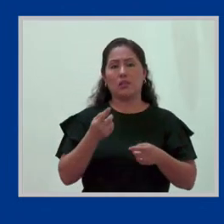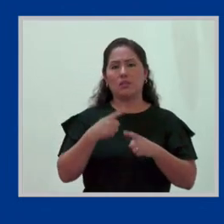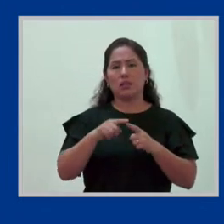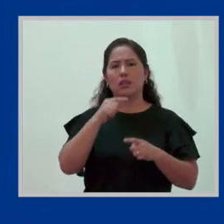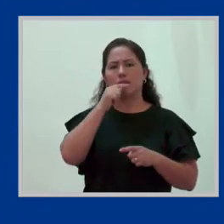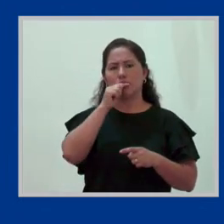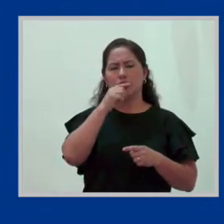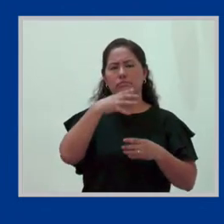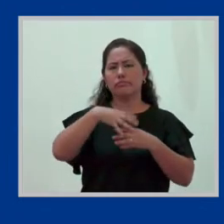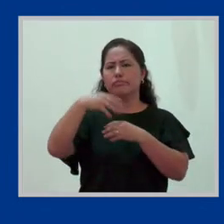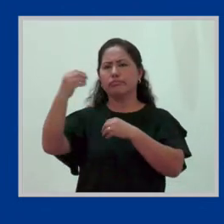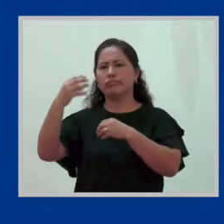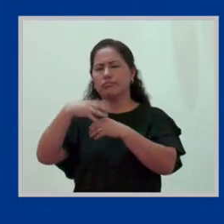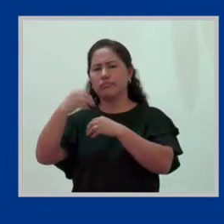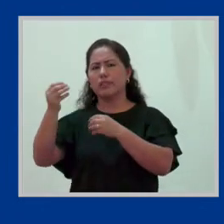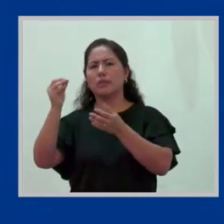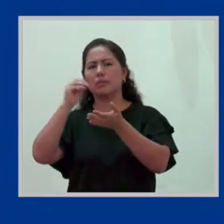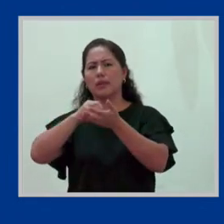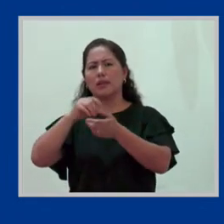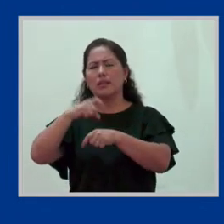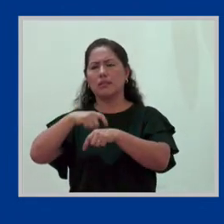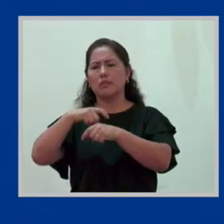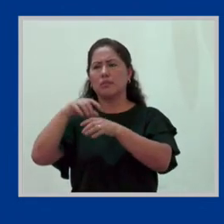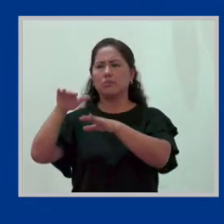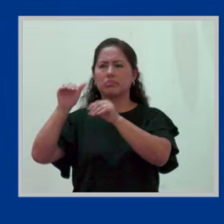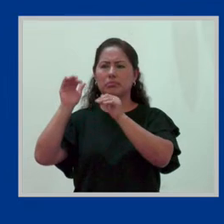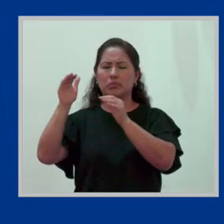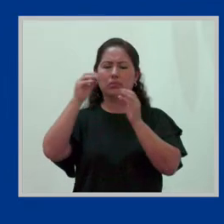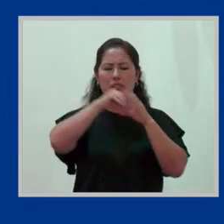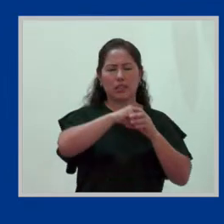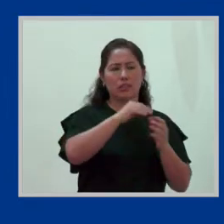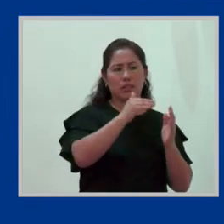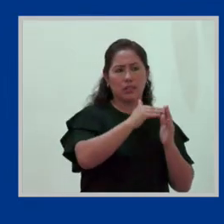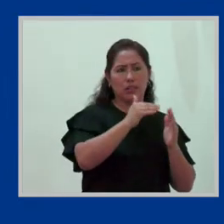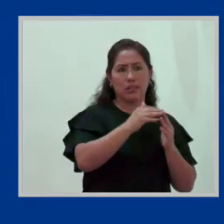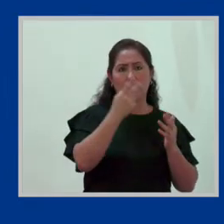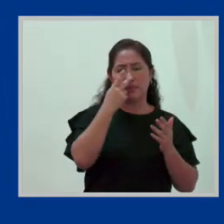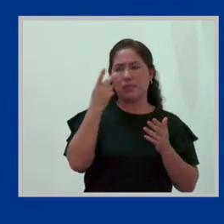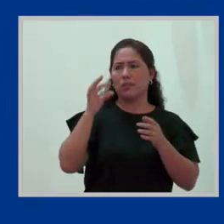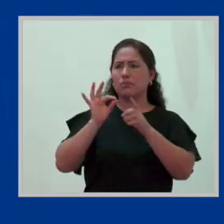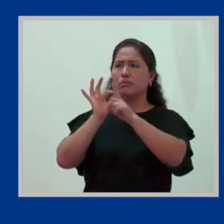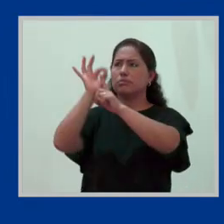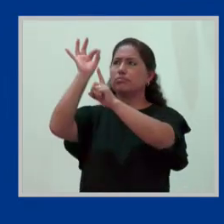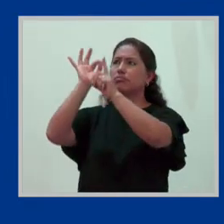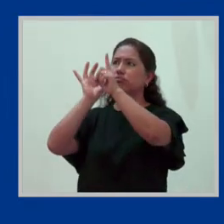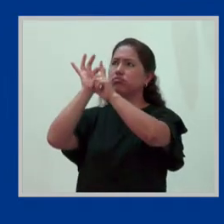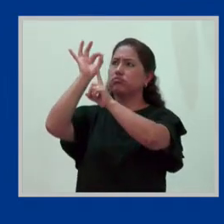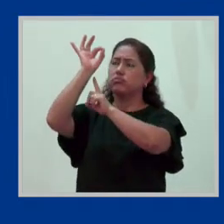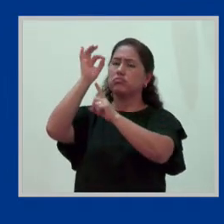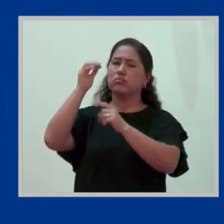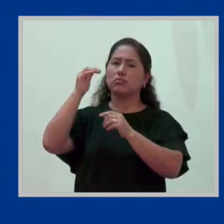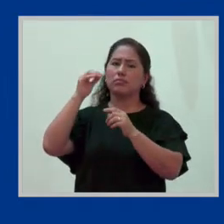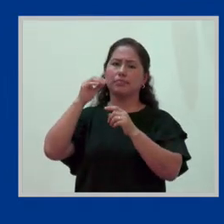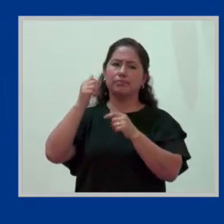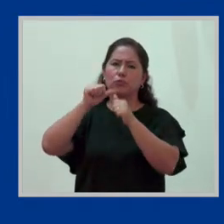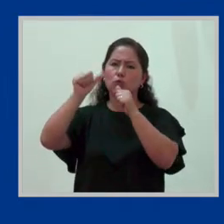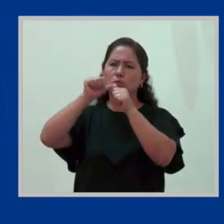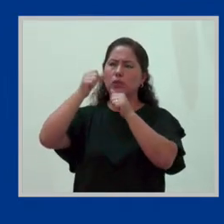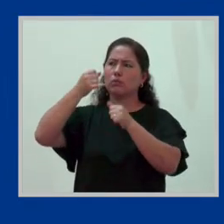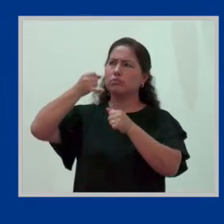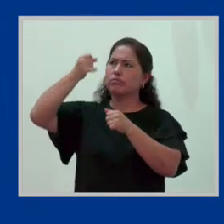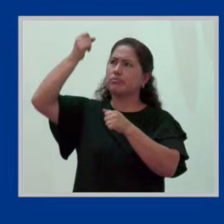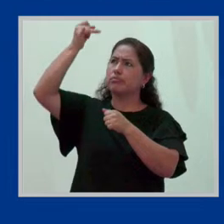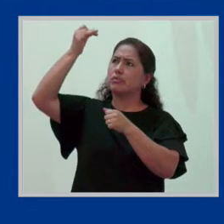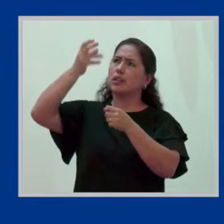más del mercado de trabajo durante la pandemia, generando probablemente estas cifras en donde esta brecha de participación en el mercado